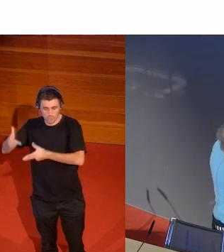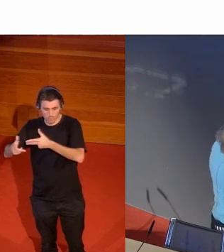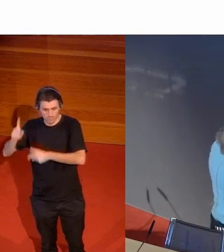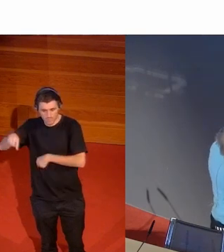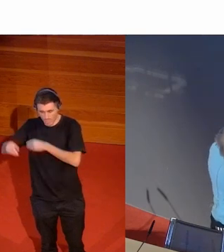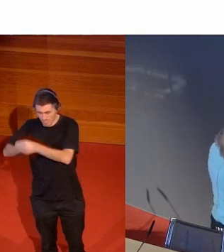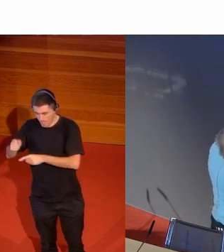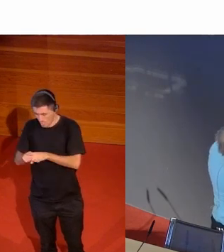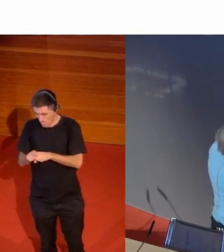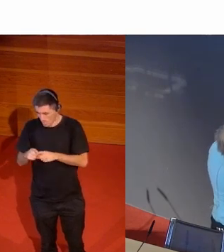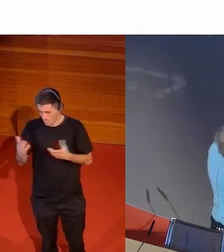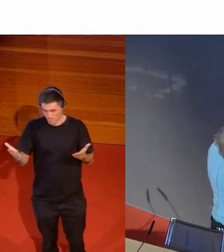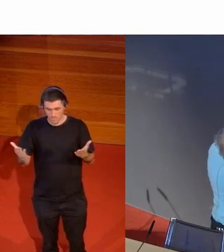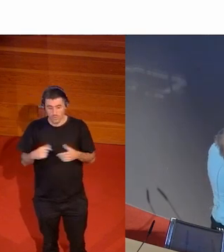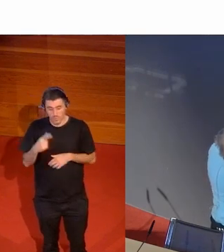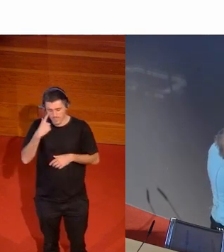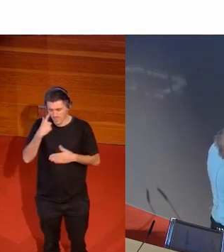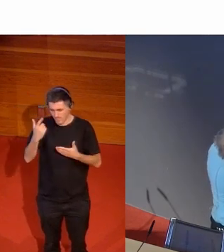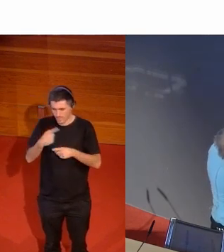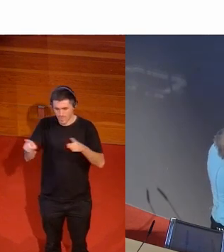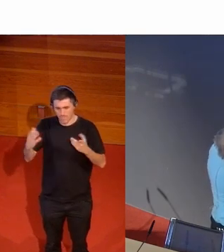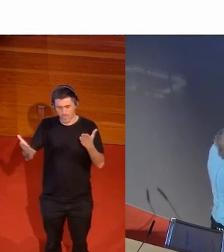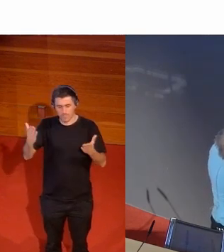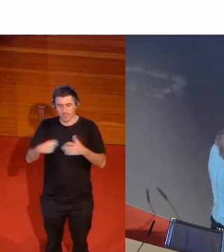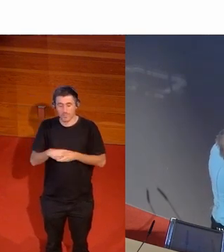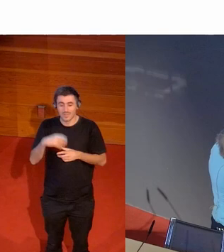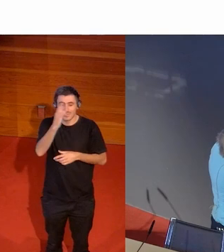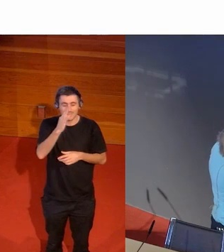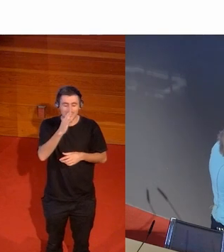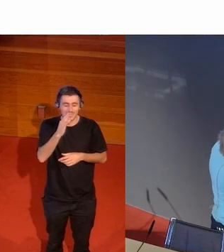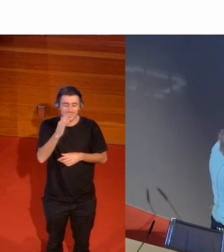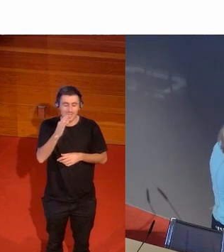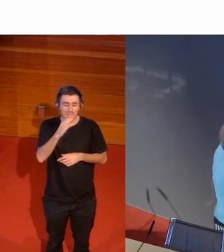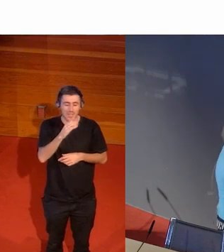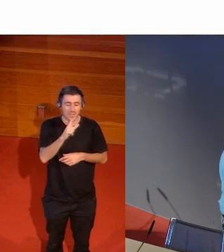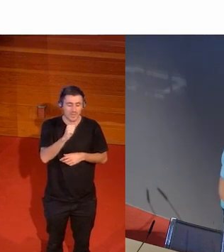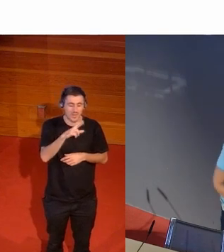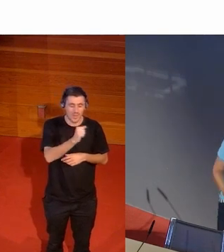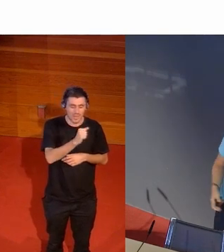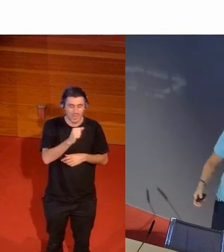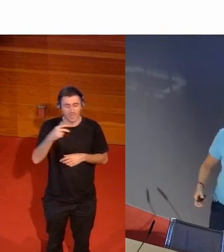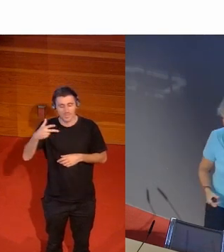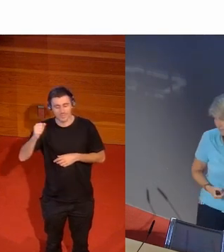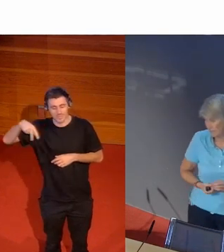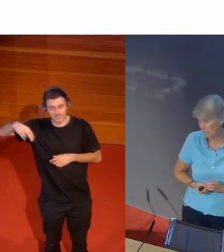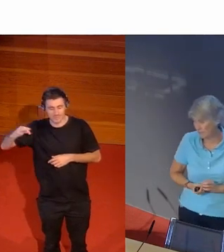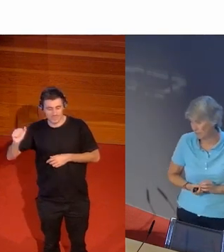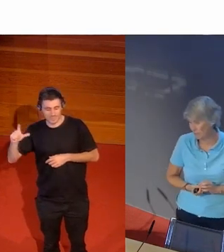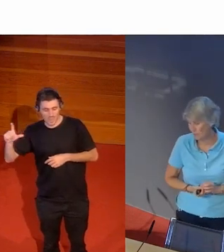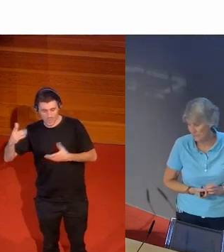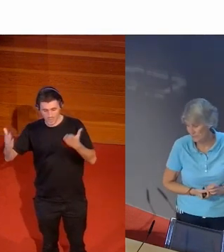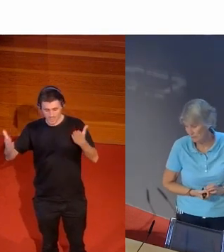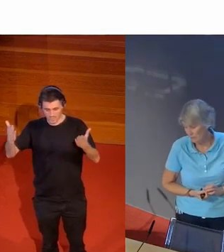conclusiones de la tesis de Clara y esta es la de Chantal mirar las diferencias